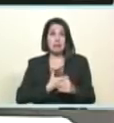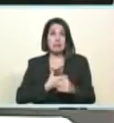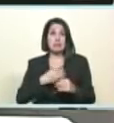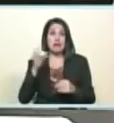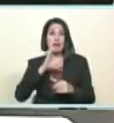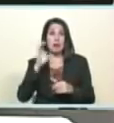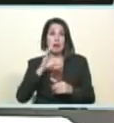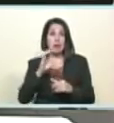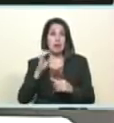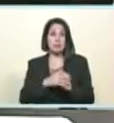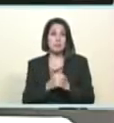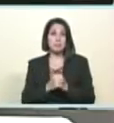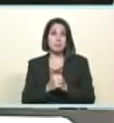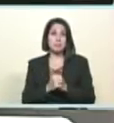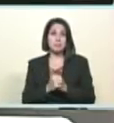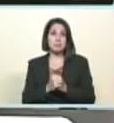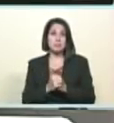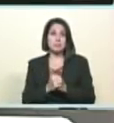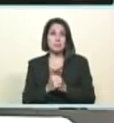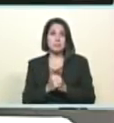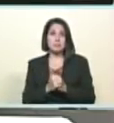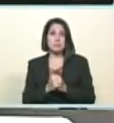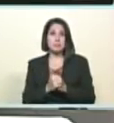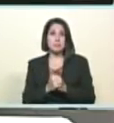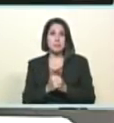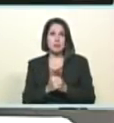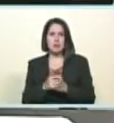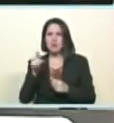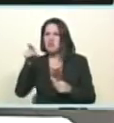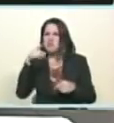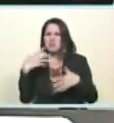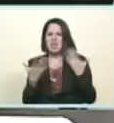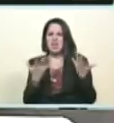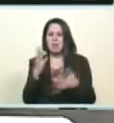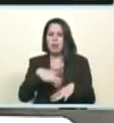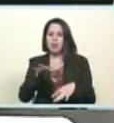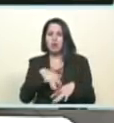y anunció algo que bueno yo quiero compartir con ustedes